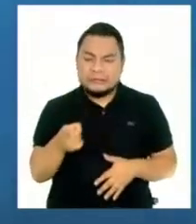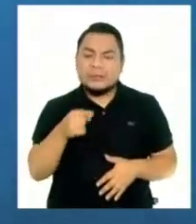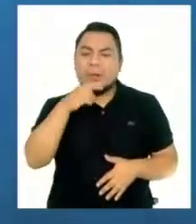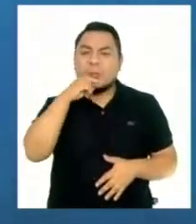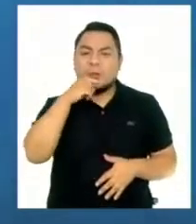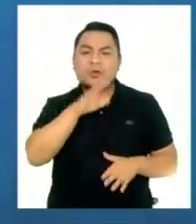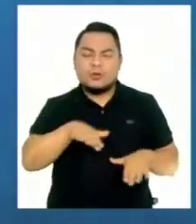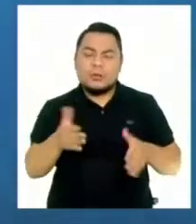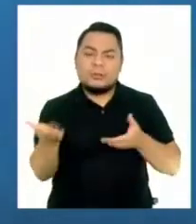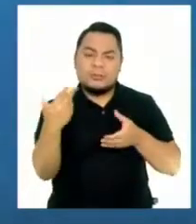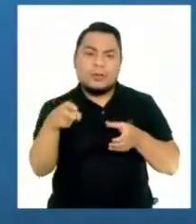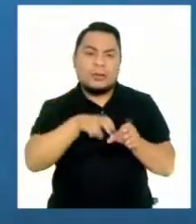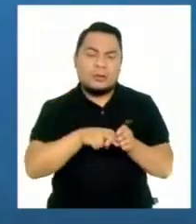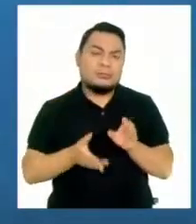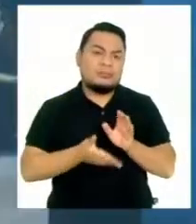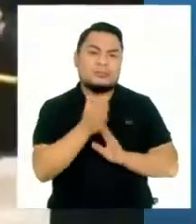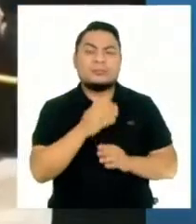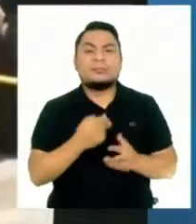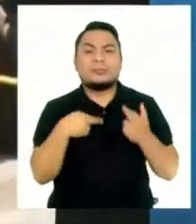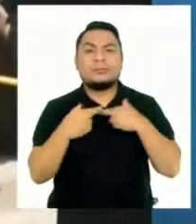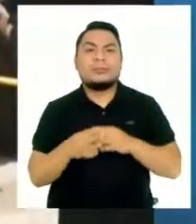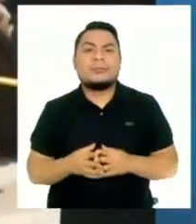mujeres y niños. Volvemos.